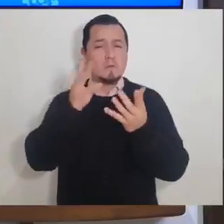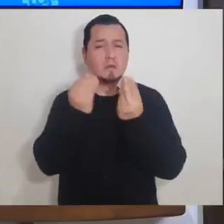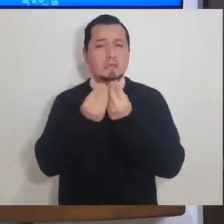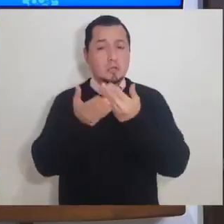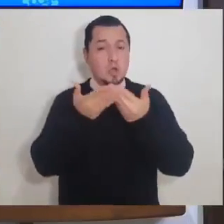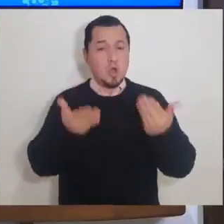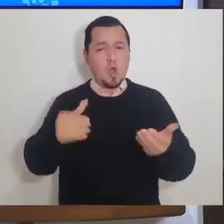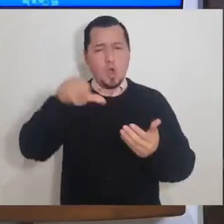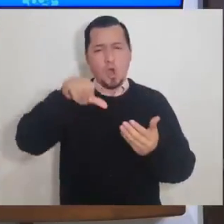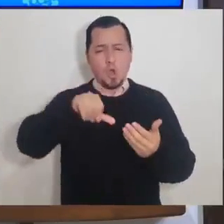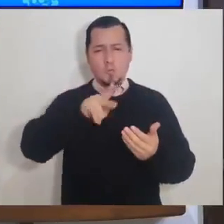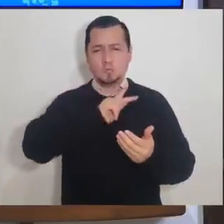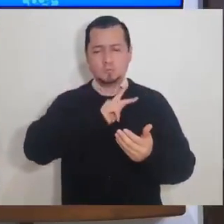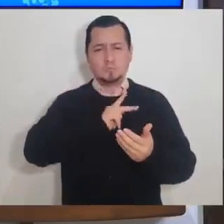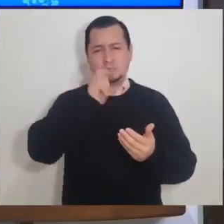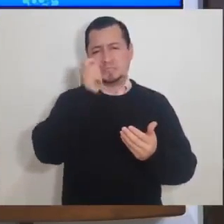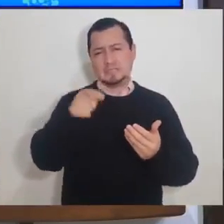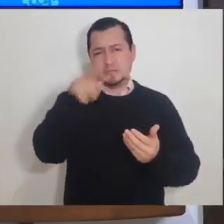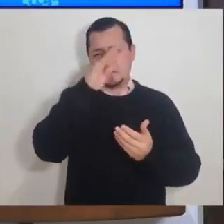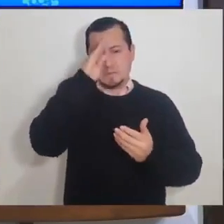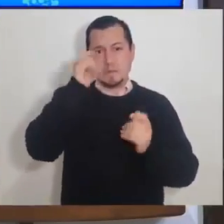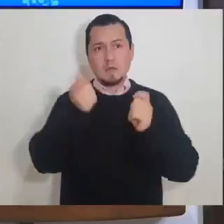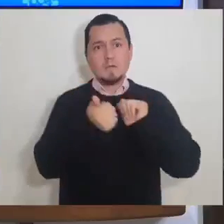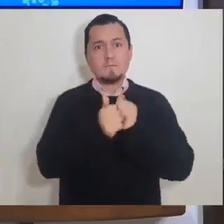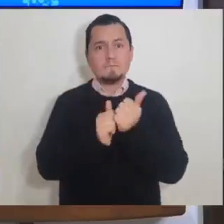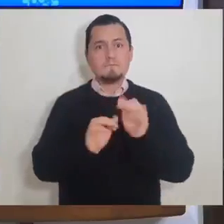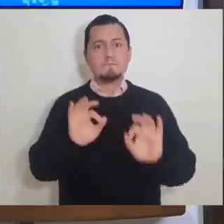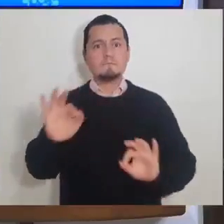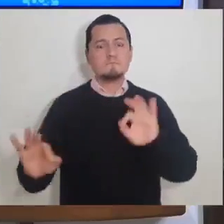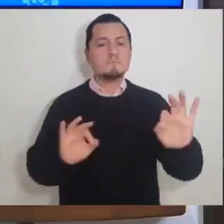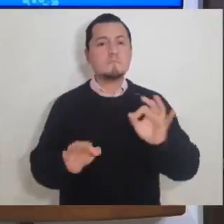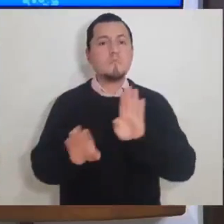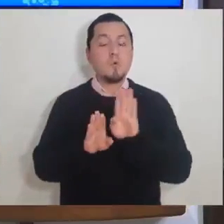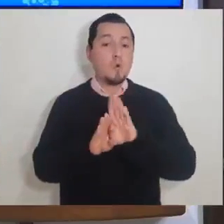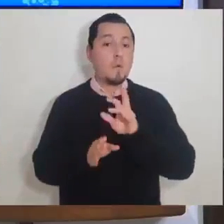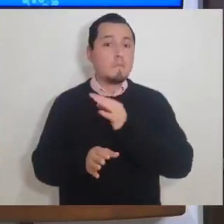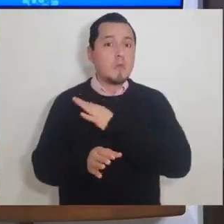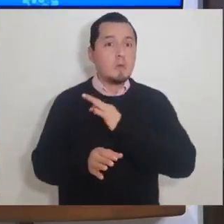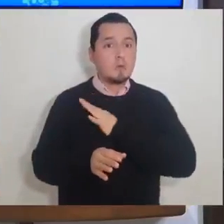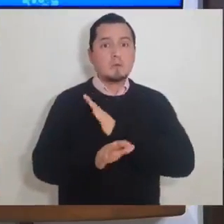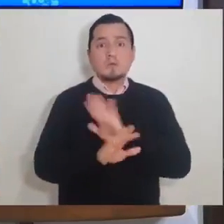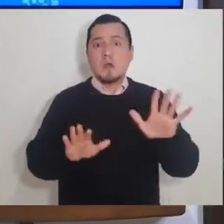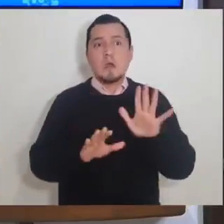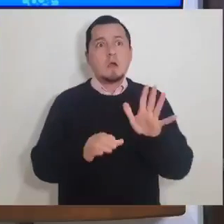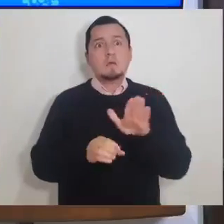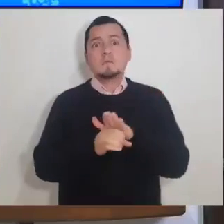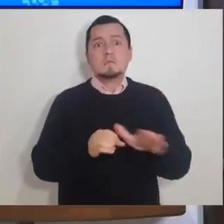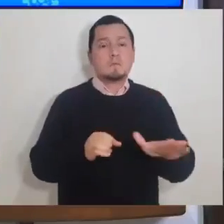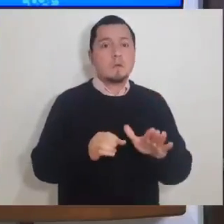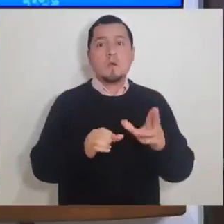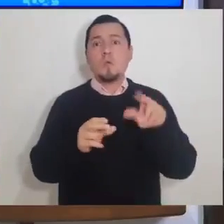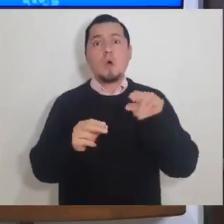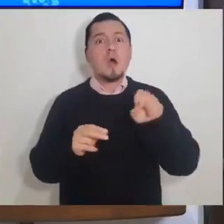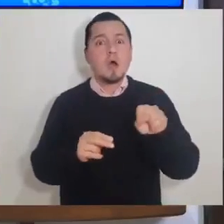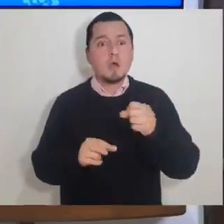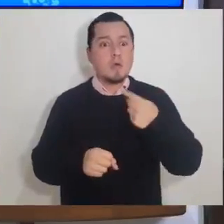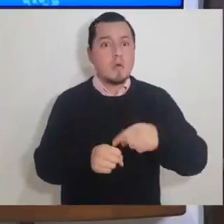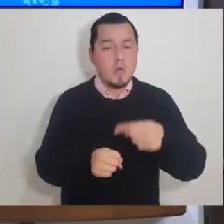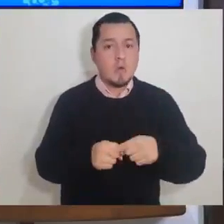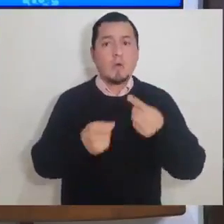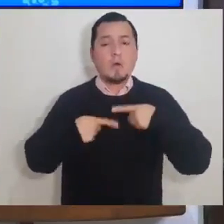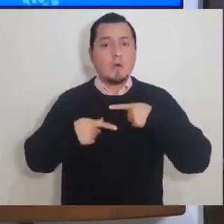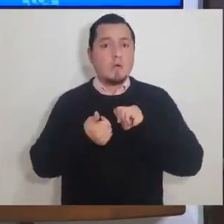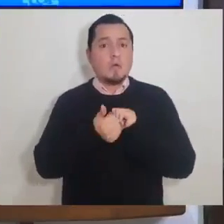en este momento? Primero, porque hay quienes quieren generar miedo y generar una confusión terrible. Estamos en una situación delicada, pero